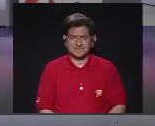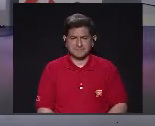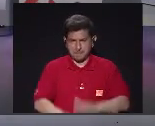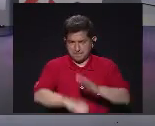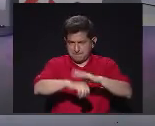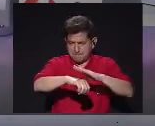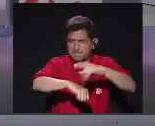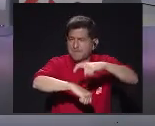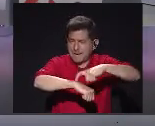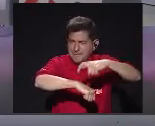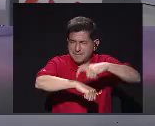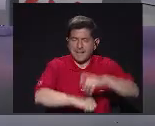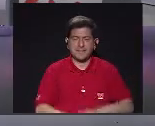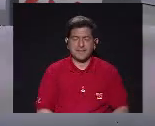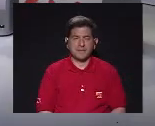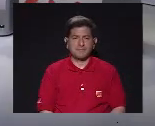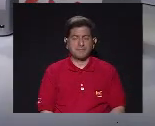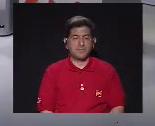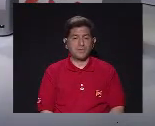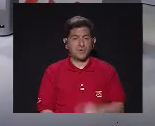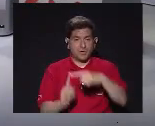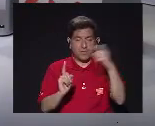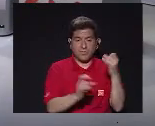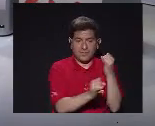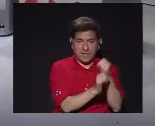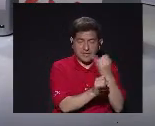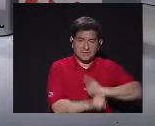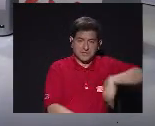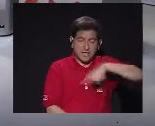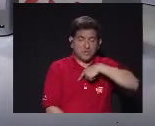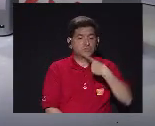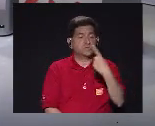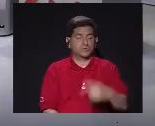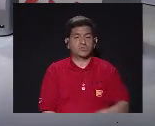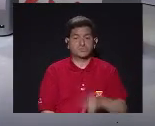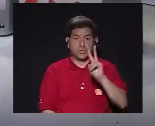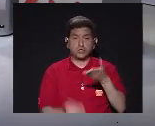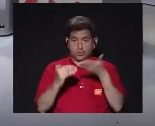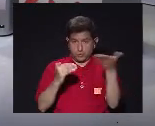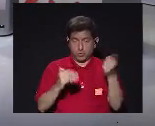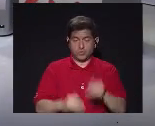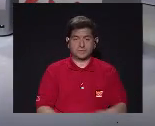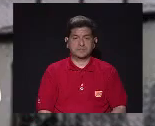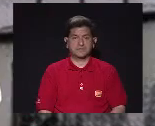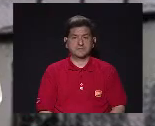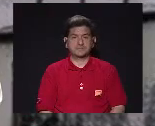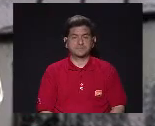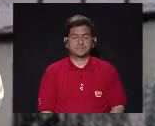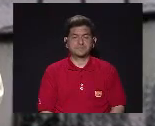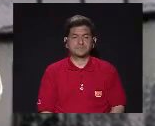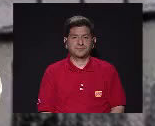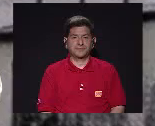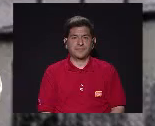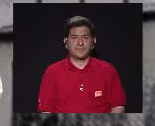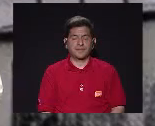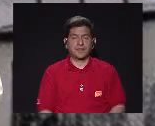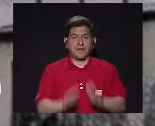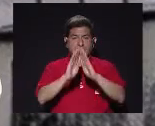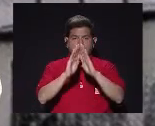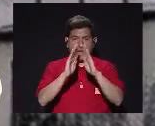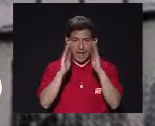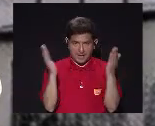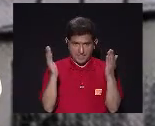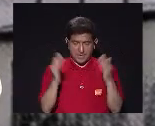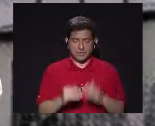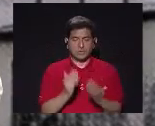Para llevar un momentito De tiempo Desde lo institucional Nosotros tendríamos Que decir Dos cosas Hemos